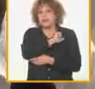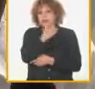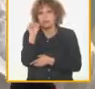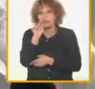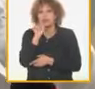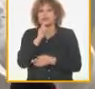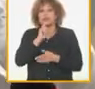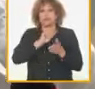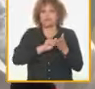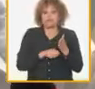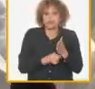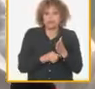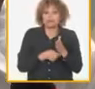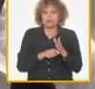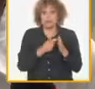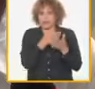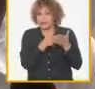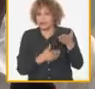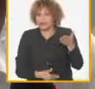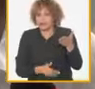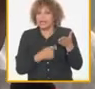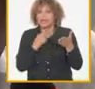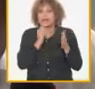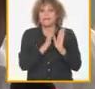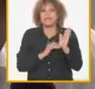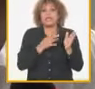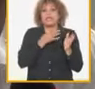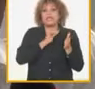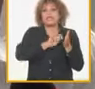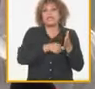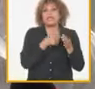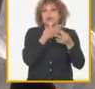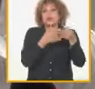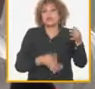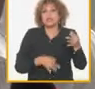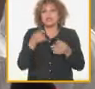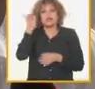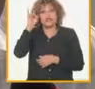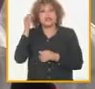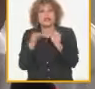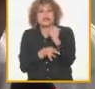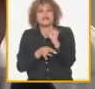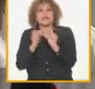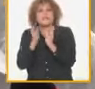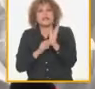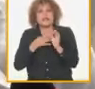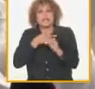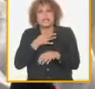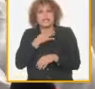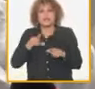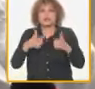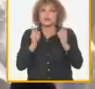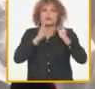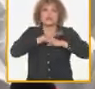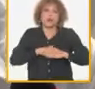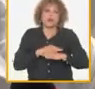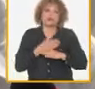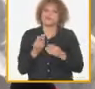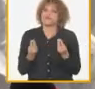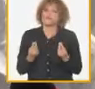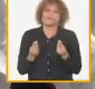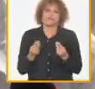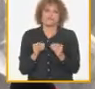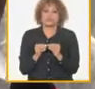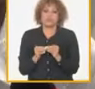contratando que se firmó que apenas en enero firmamos un contrato de leche y carne en el propio mes de enero se empieza a incumplir entonces son